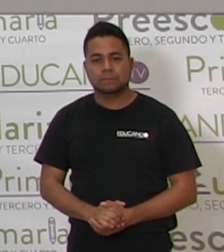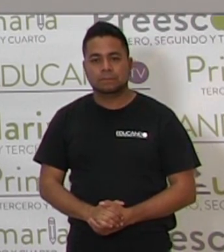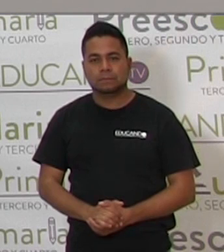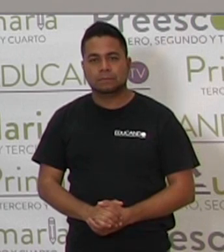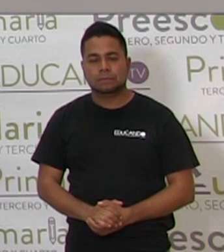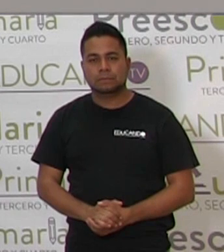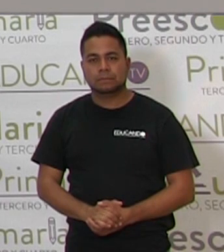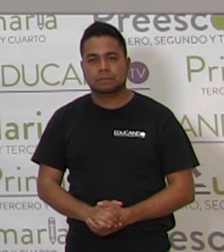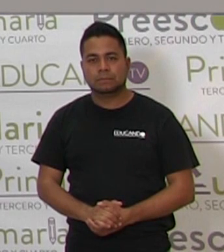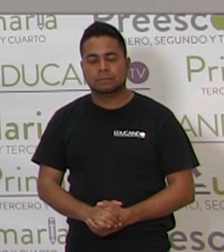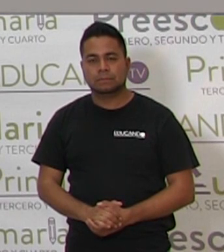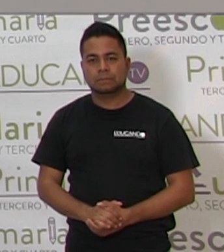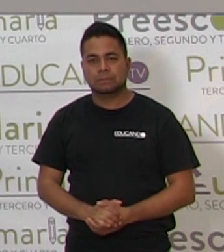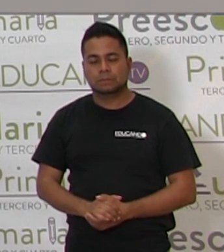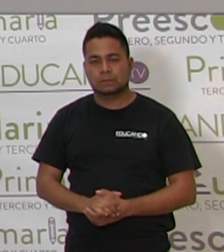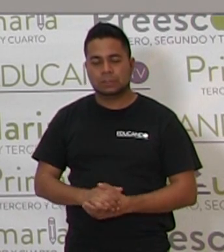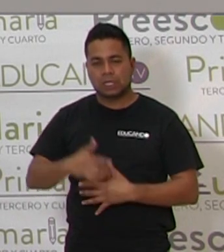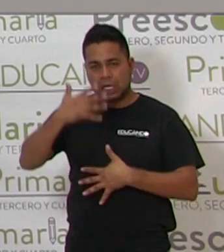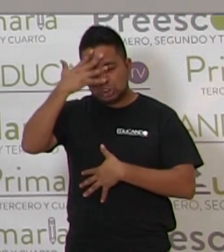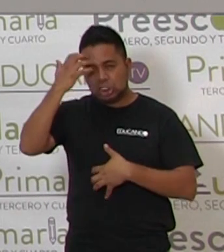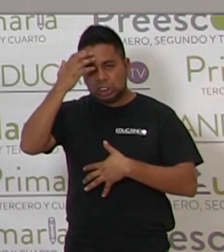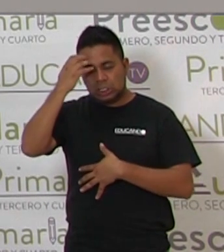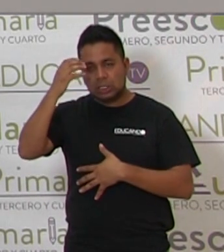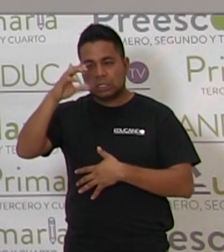Chim... Pa...